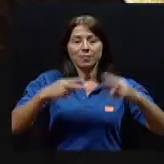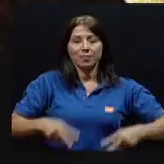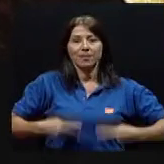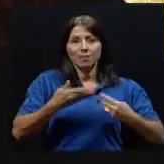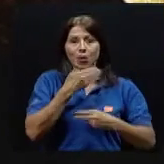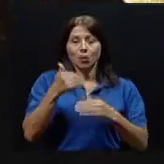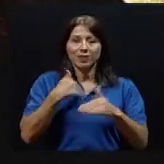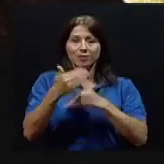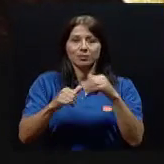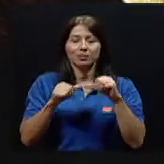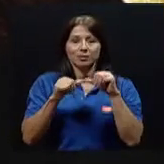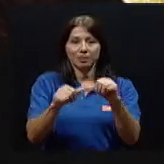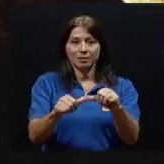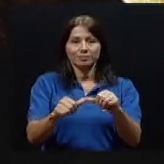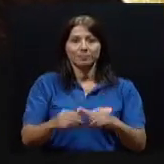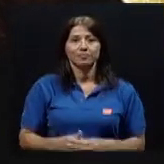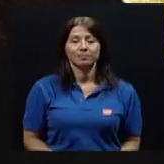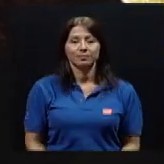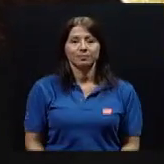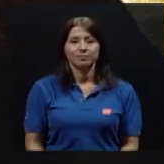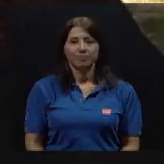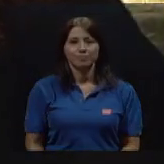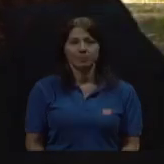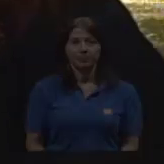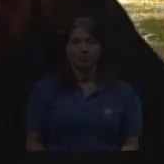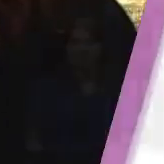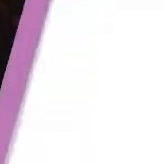Mejor. Ya regresamos después de una pausa.